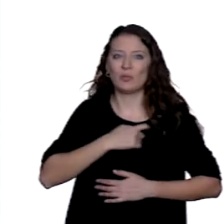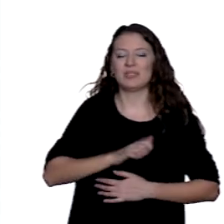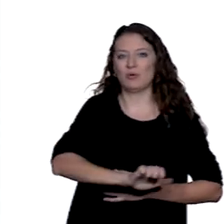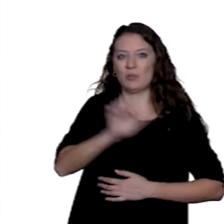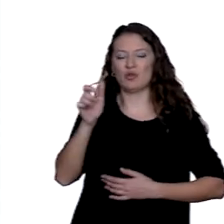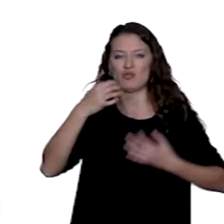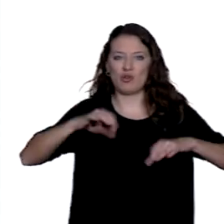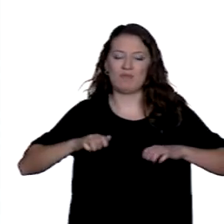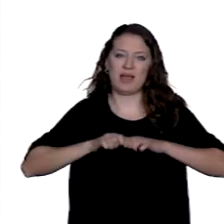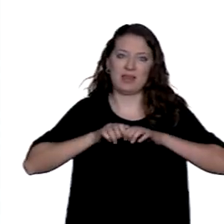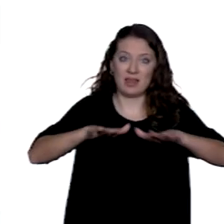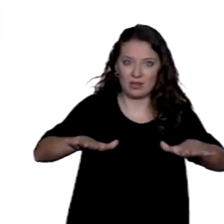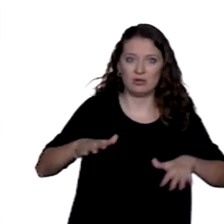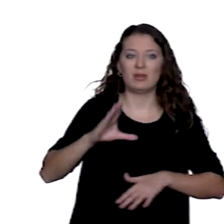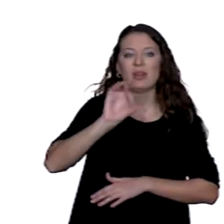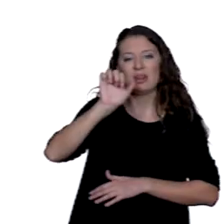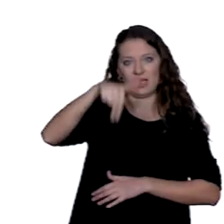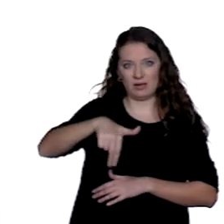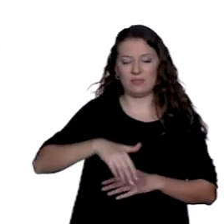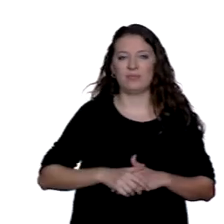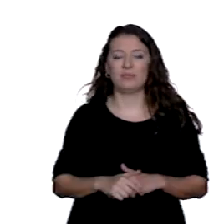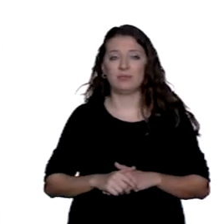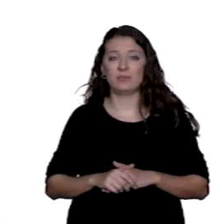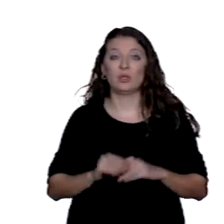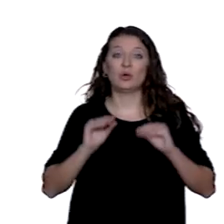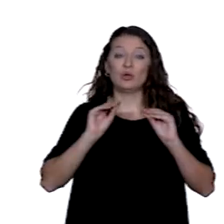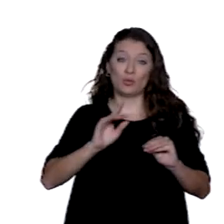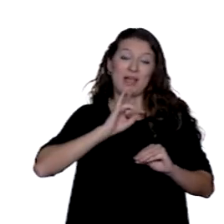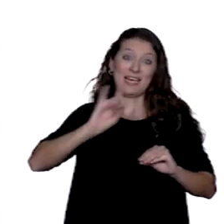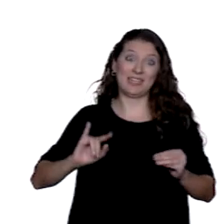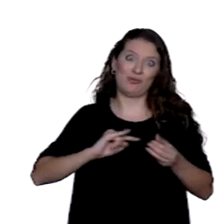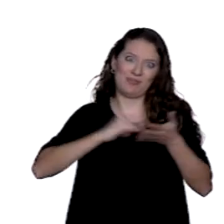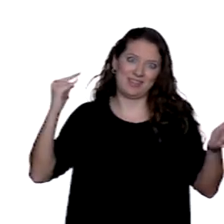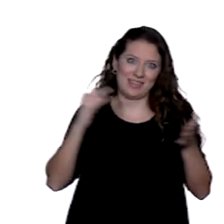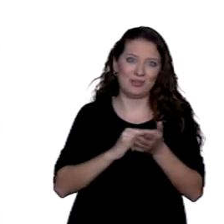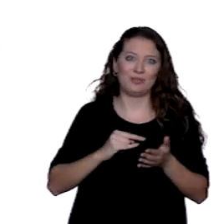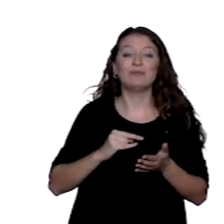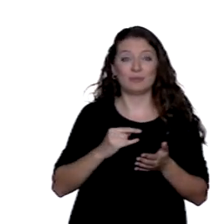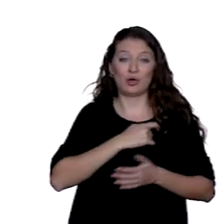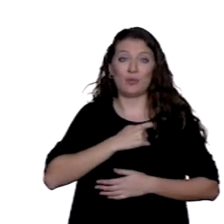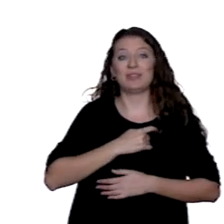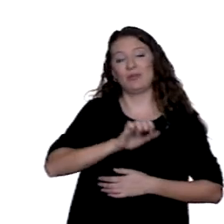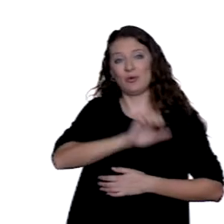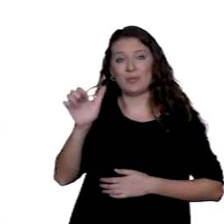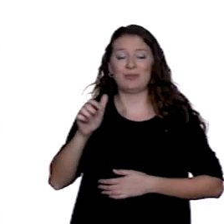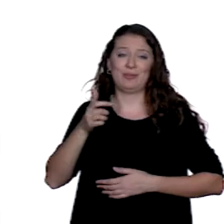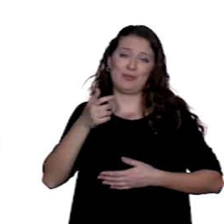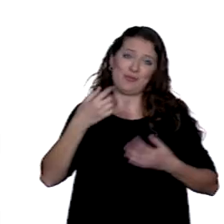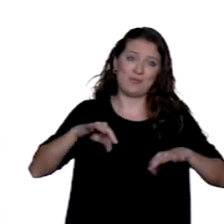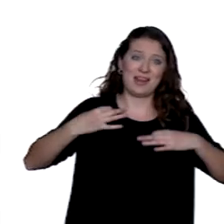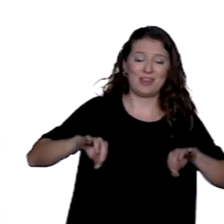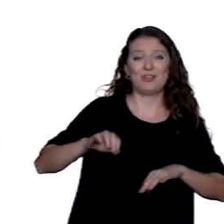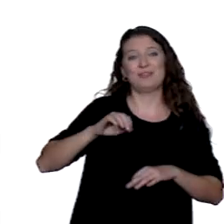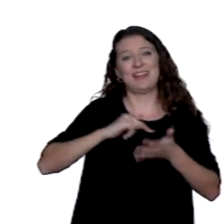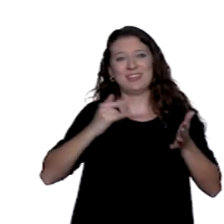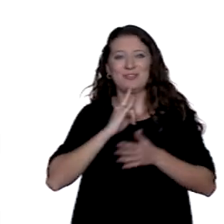Normalización que llamamos CEN, su equivalente electrotécnico, Comité Europeo de Normalización electrotécnico que llamamos